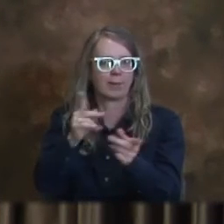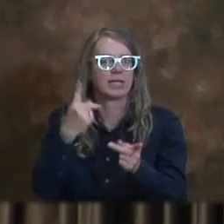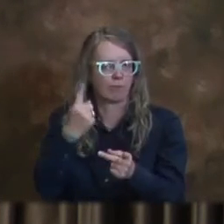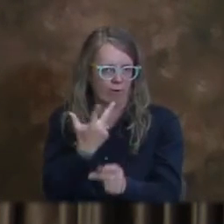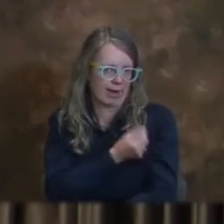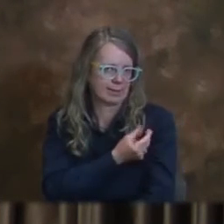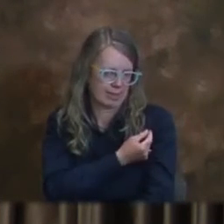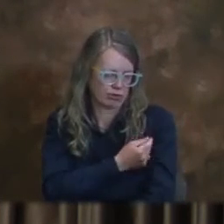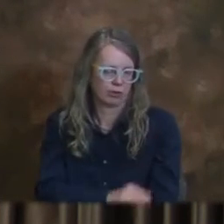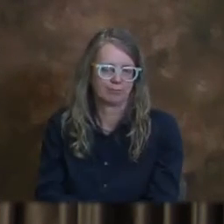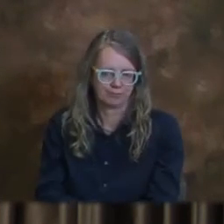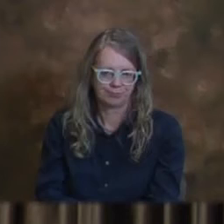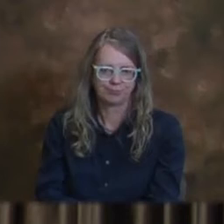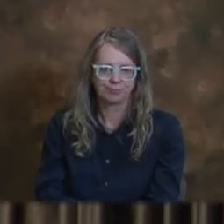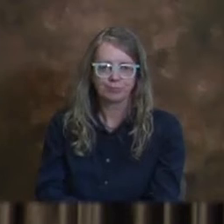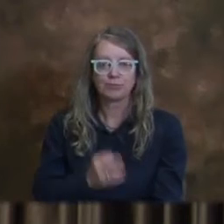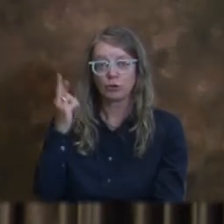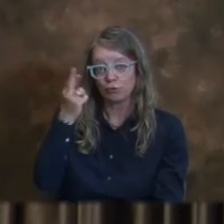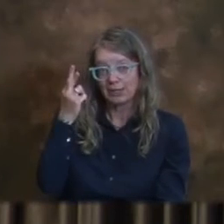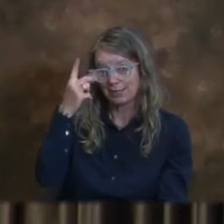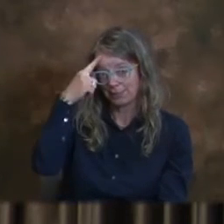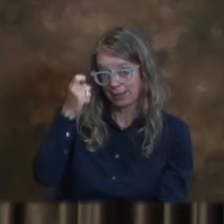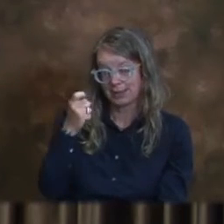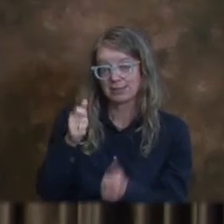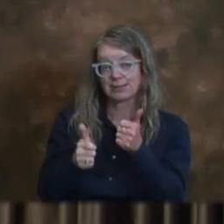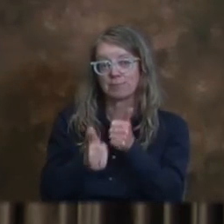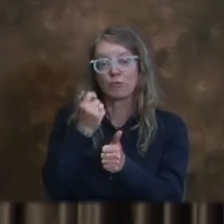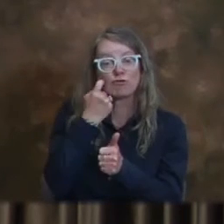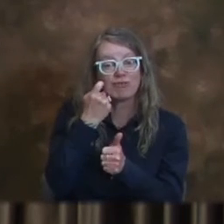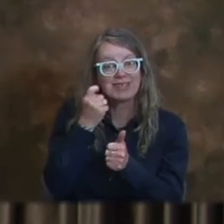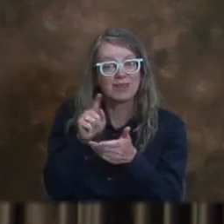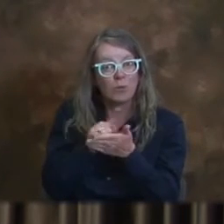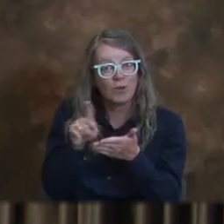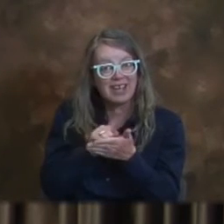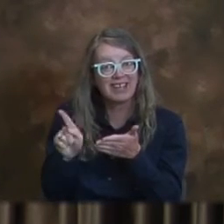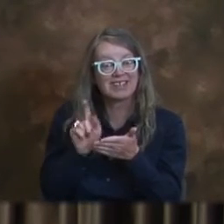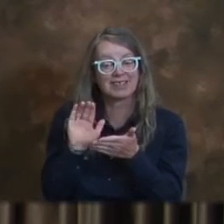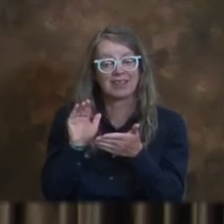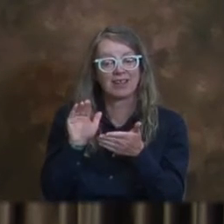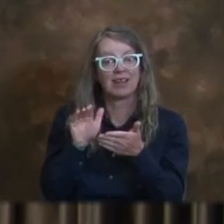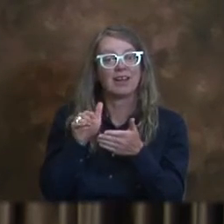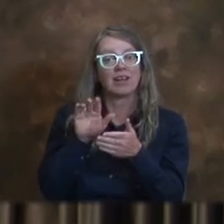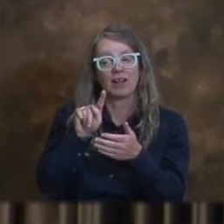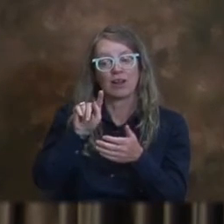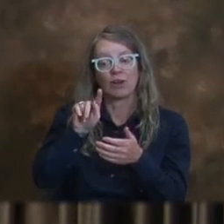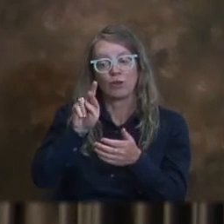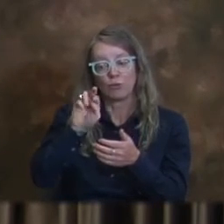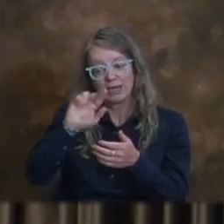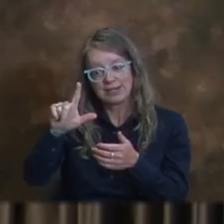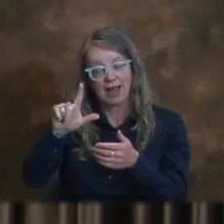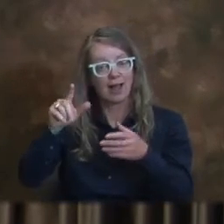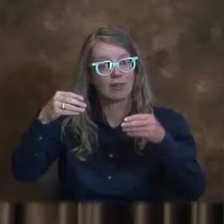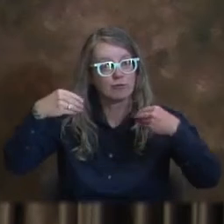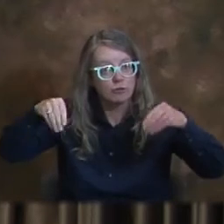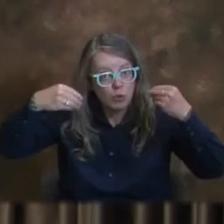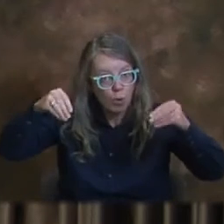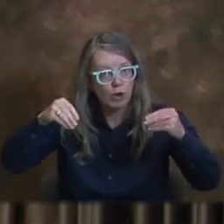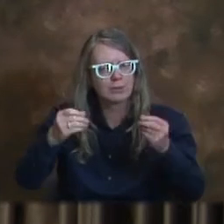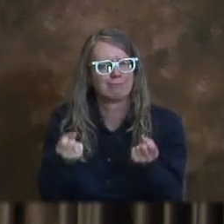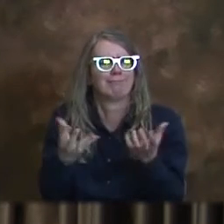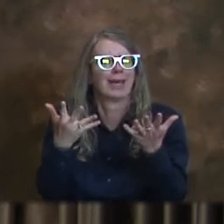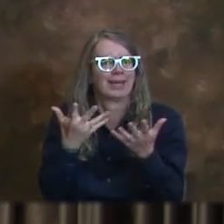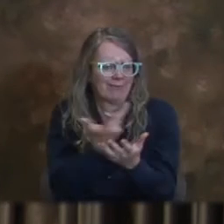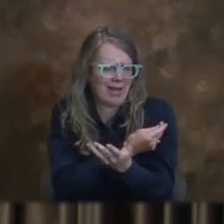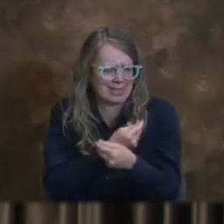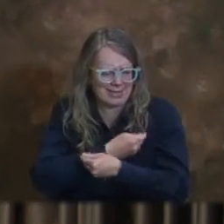en las semanas recientes nuestras farmacias han estado administrando muchas vacunas, pero el departamento no